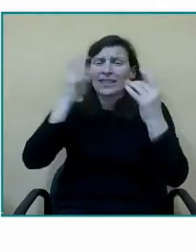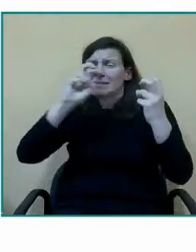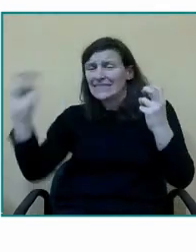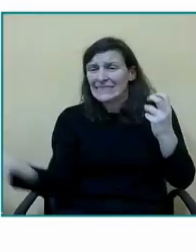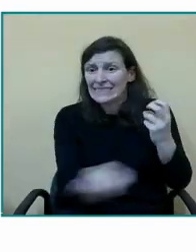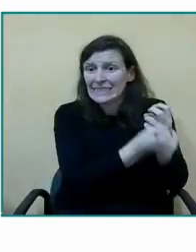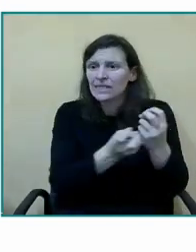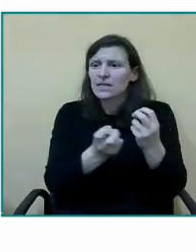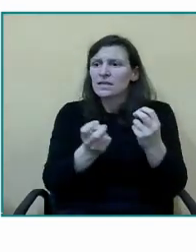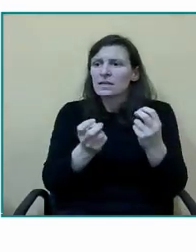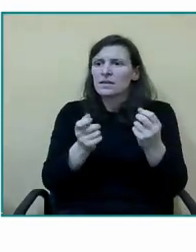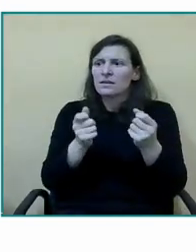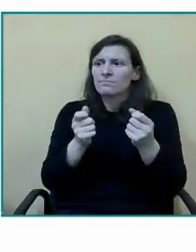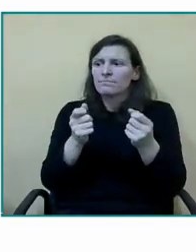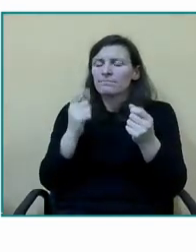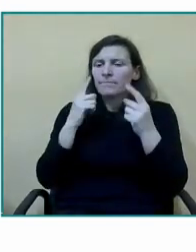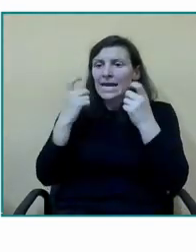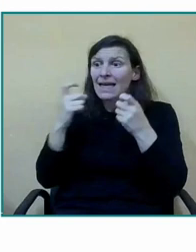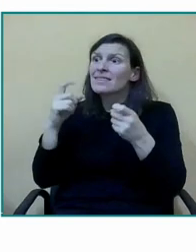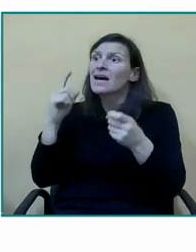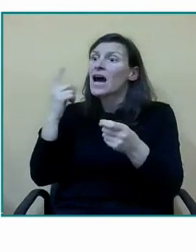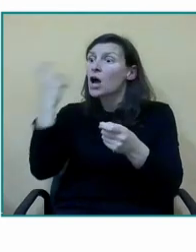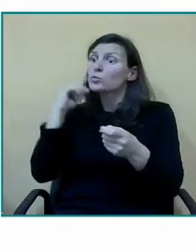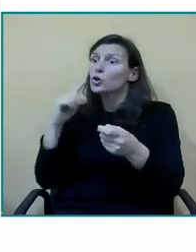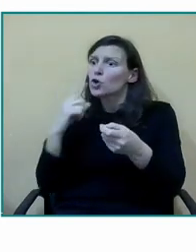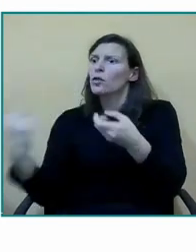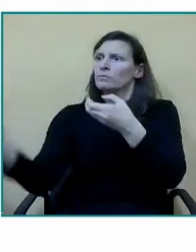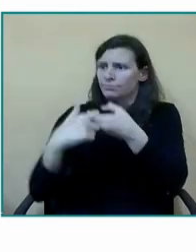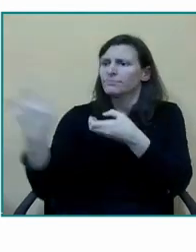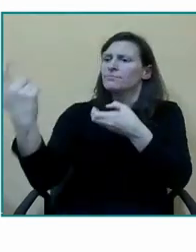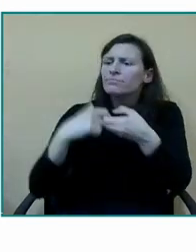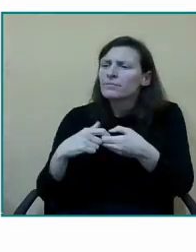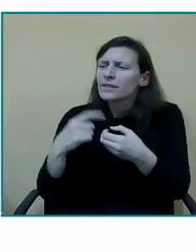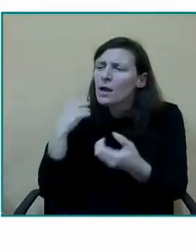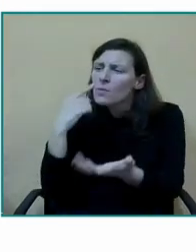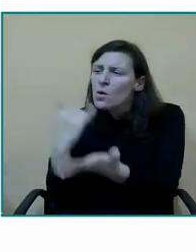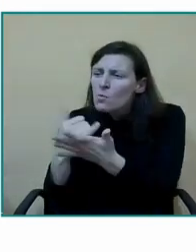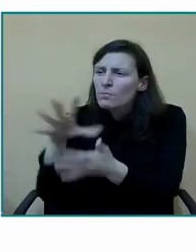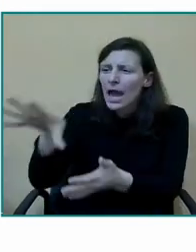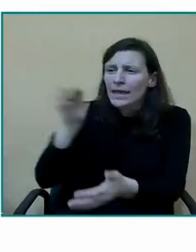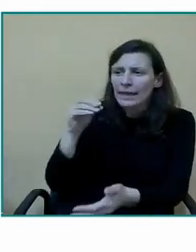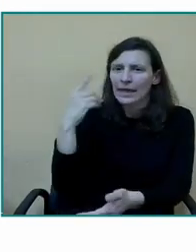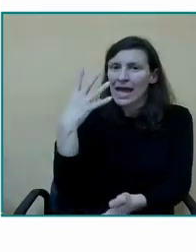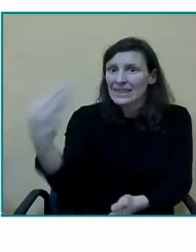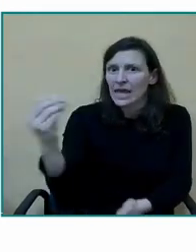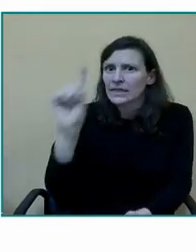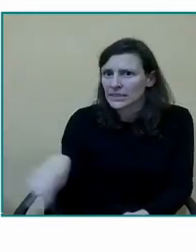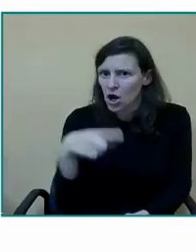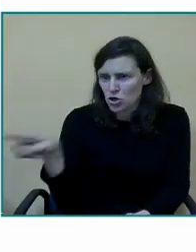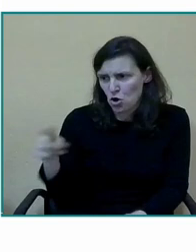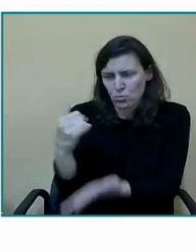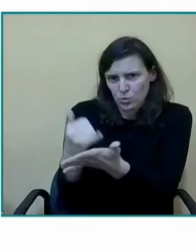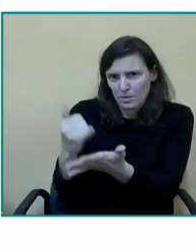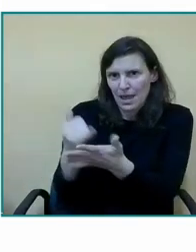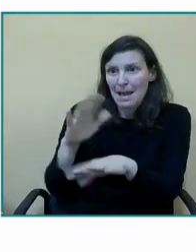preguntándole constantemente si lo ha entendido también aprovecharemos momentos como los rincones para incidir en las